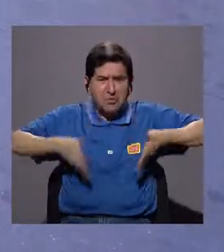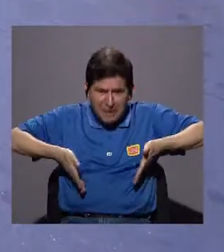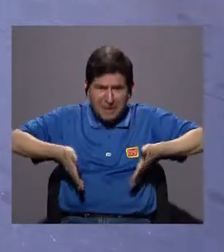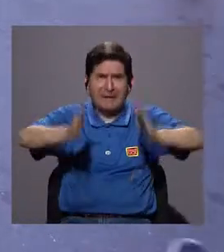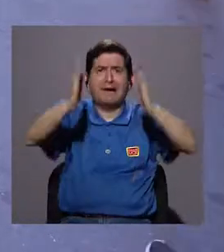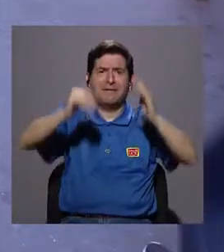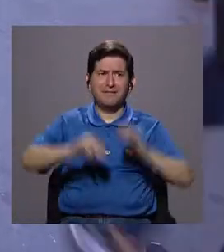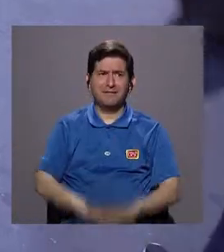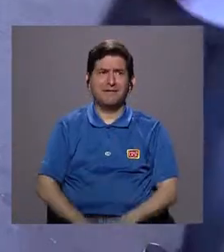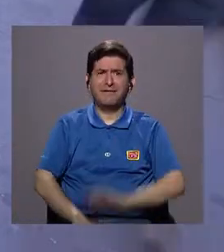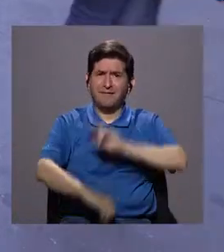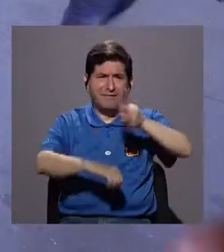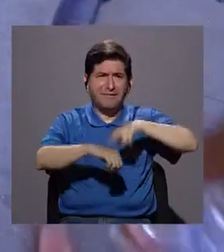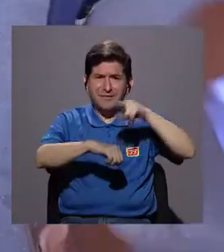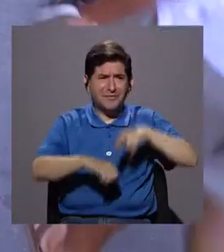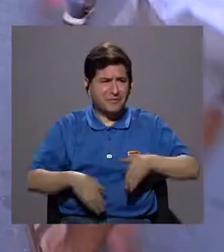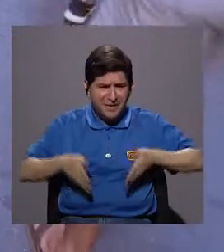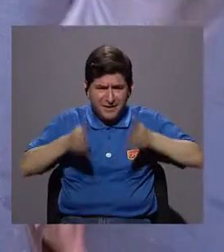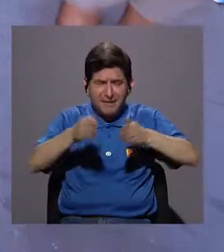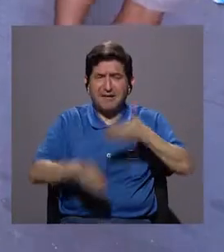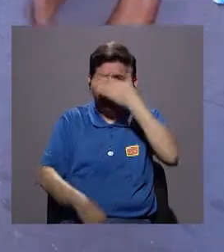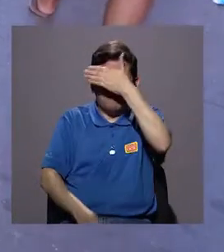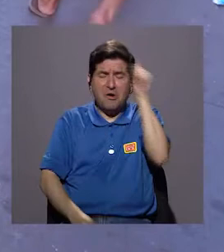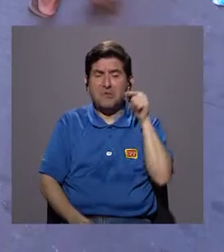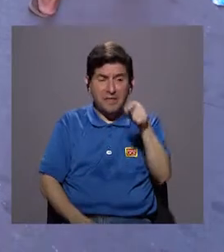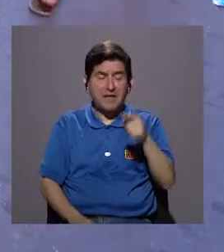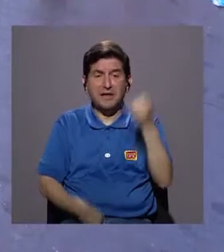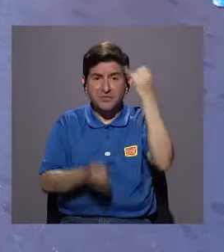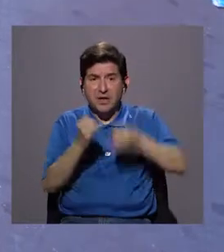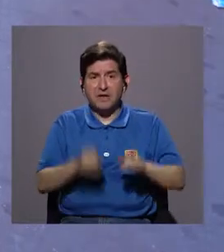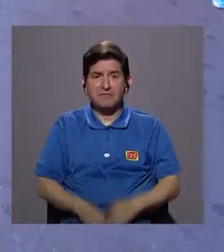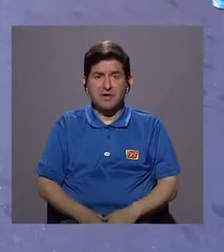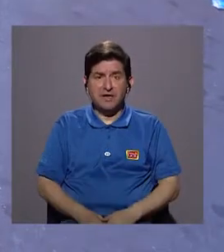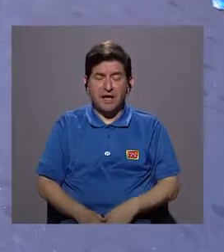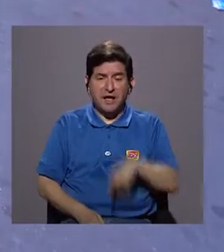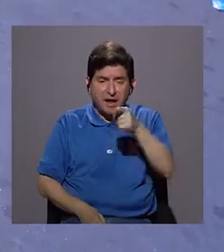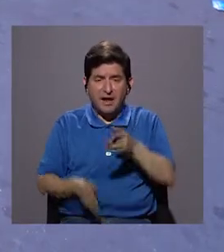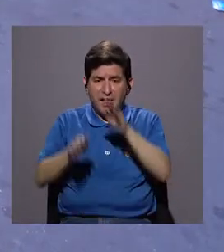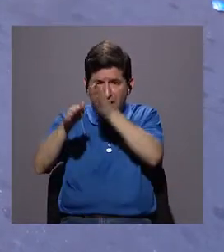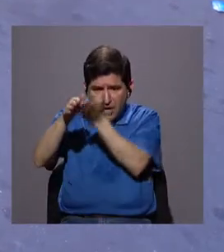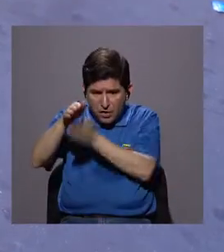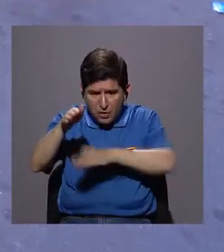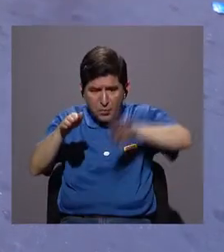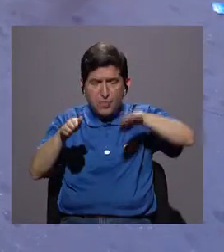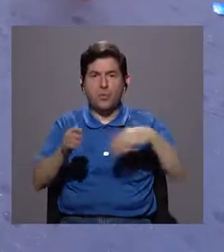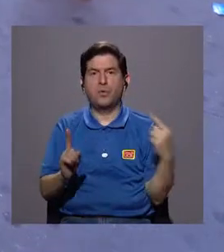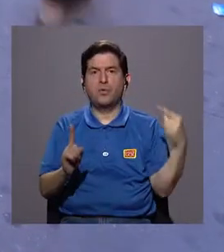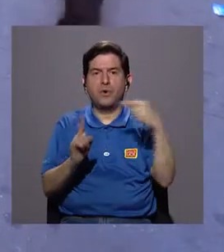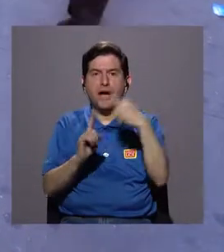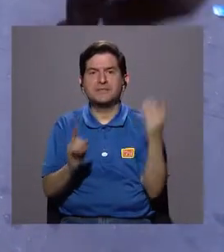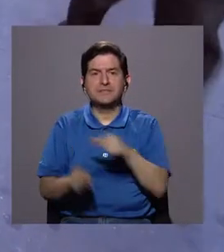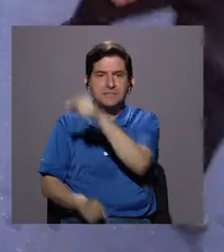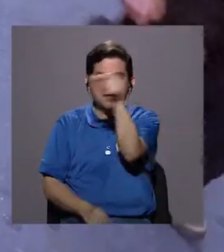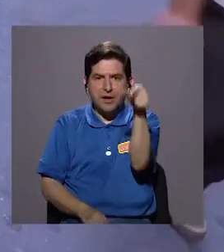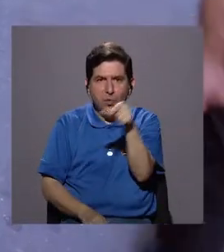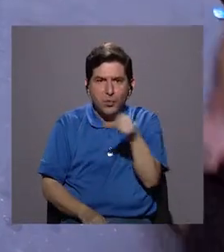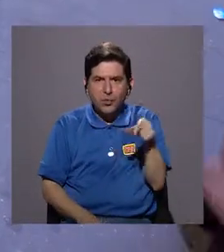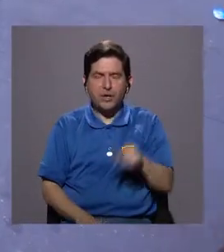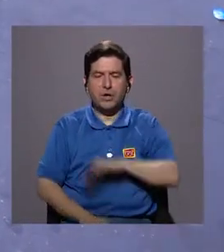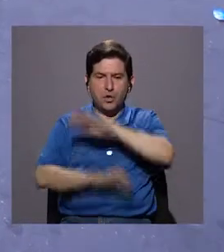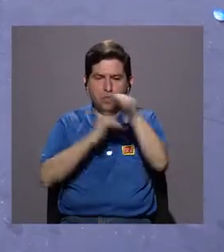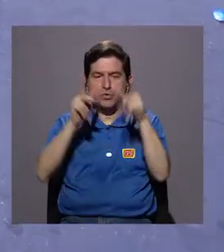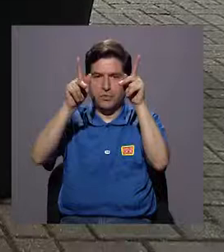en la calle. Es típico ir caminando y se nos olvida que eso va a terminar en los caños y después en los ríos. Entonces, es